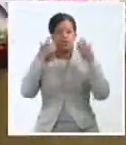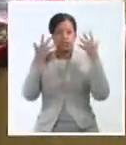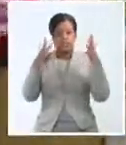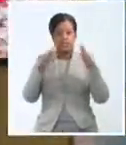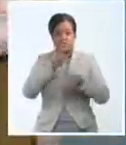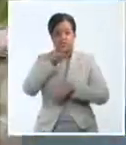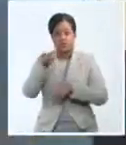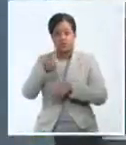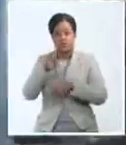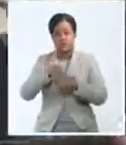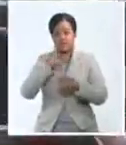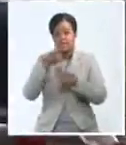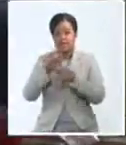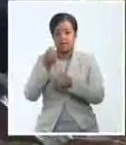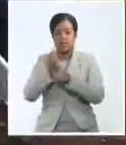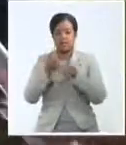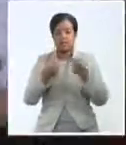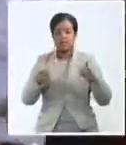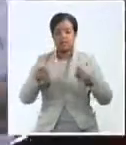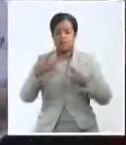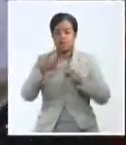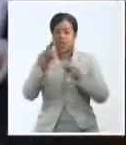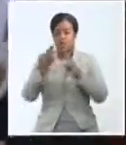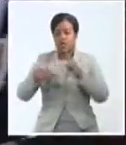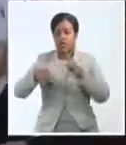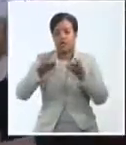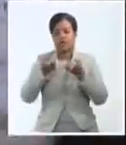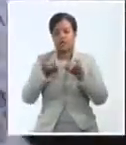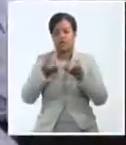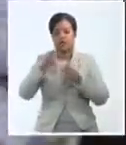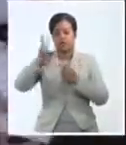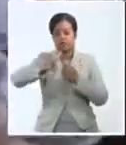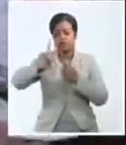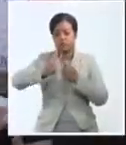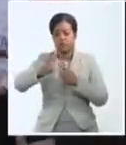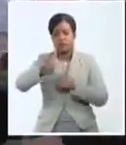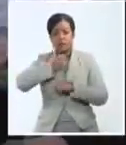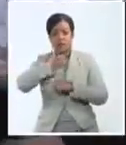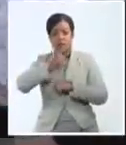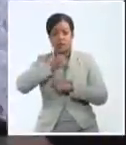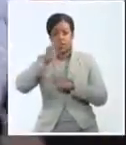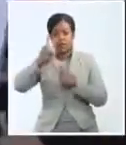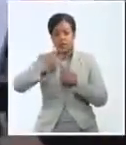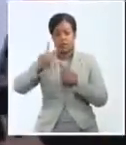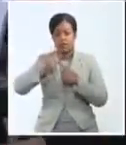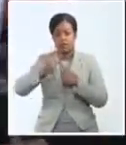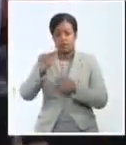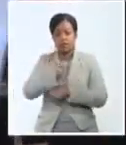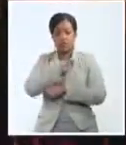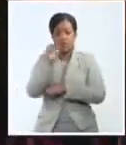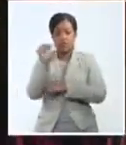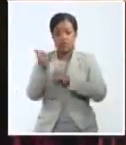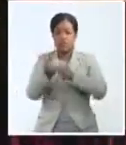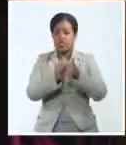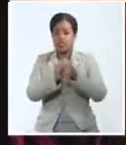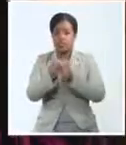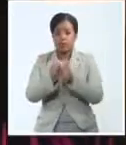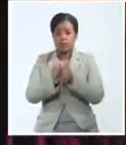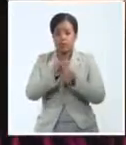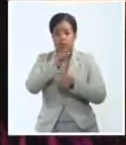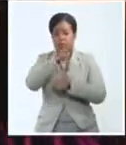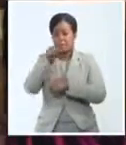la música, el teatro, las artes visuales, destacados periodistas de nuestros medios, glorias deportivas, así como entidades